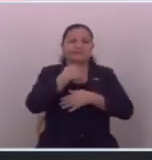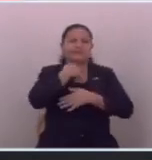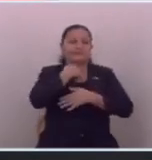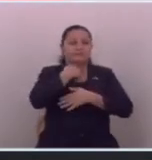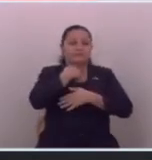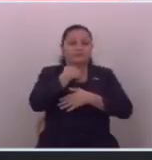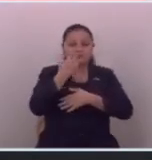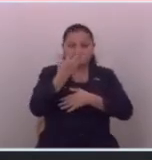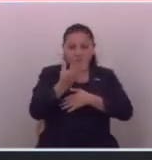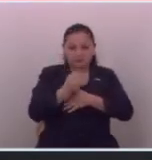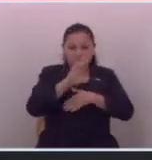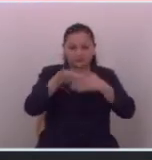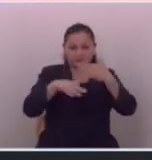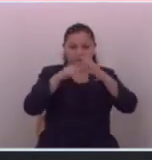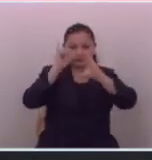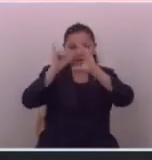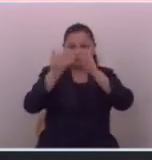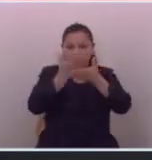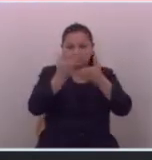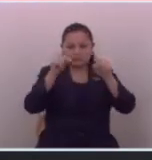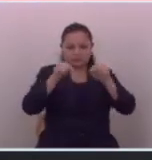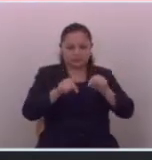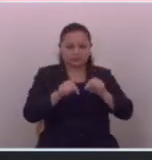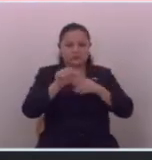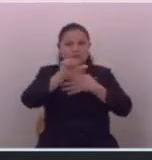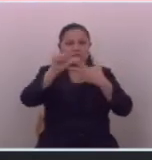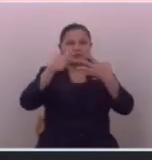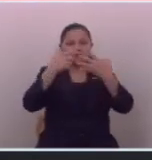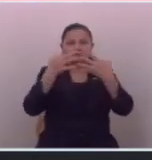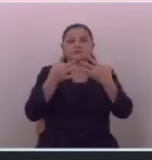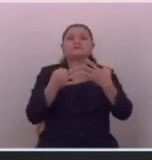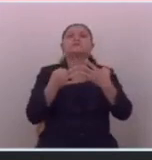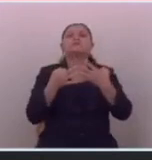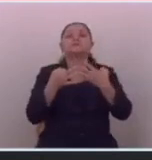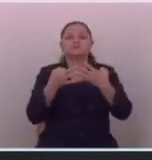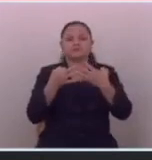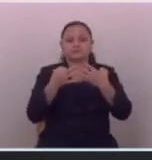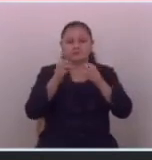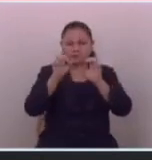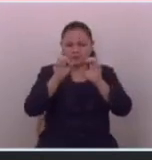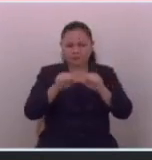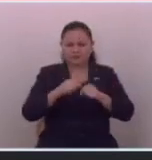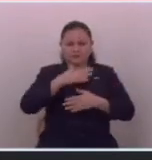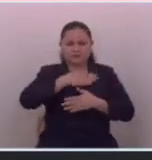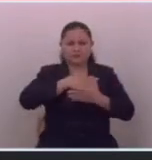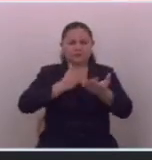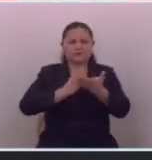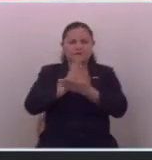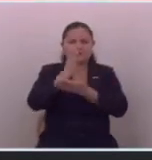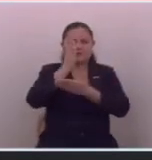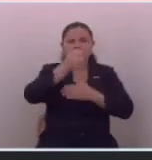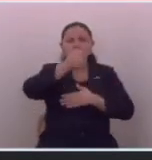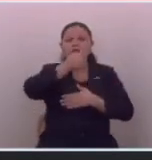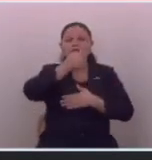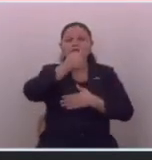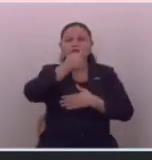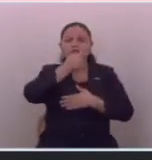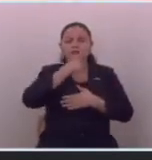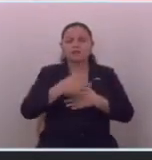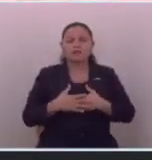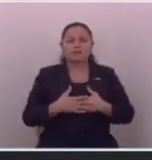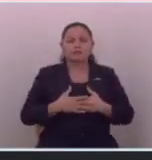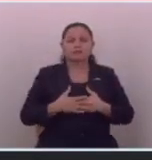todos estos creadores de contenido que hoy vienen a la asamblea legislativa puedan tener acceso a la información